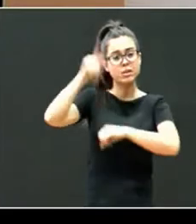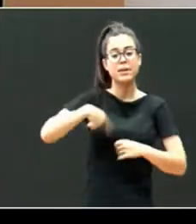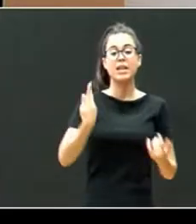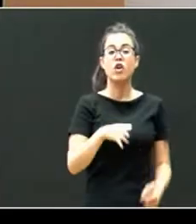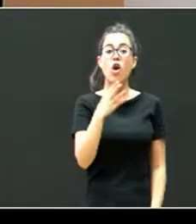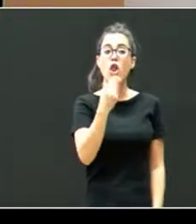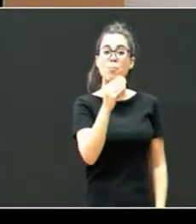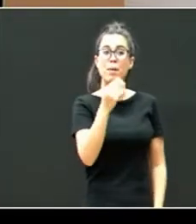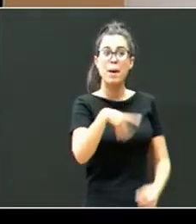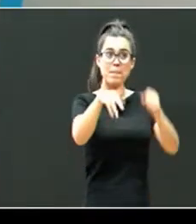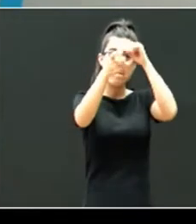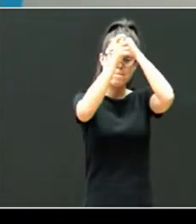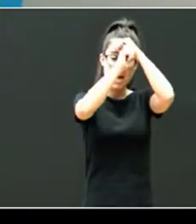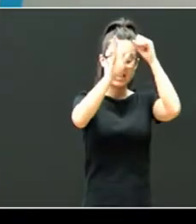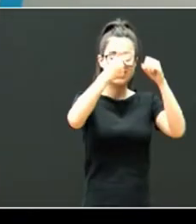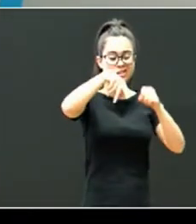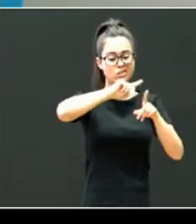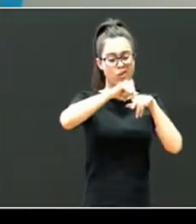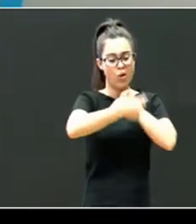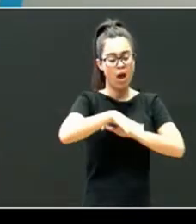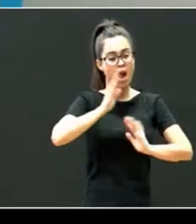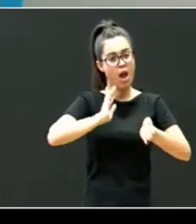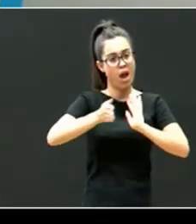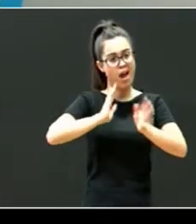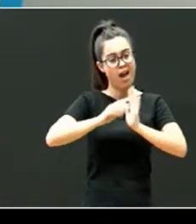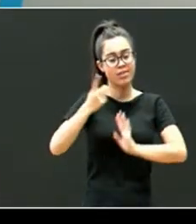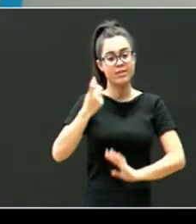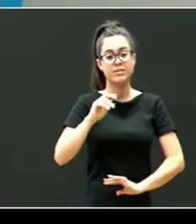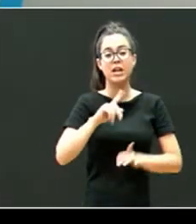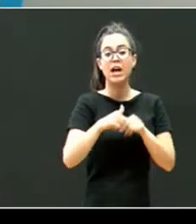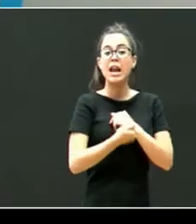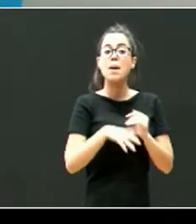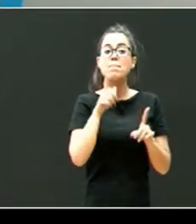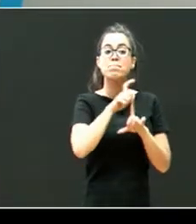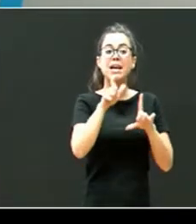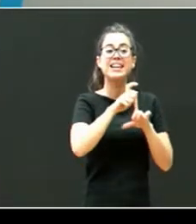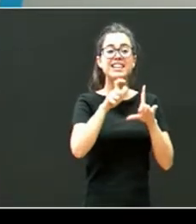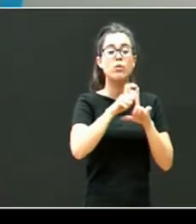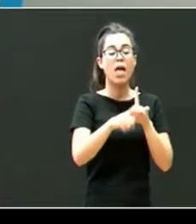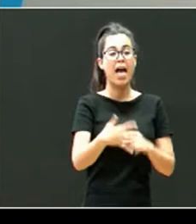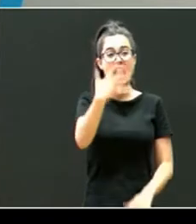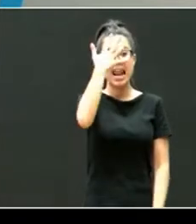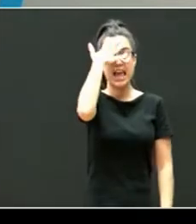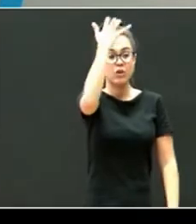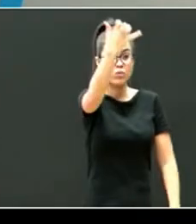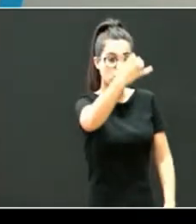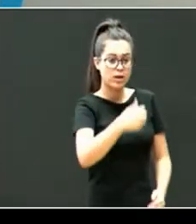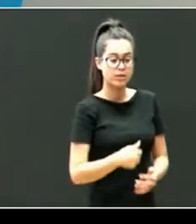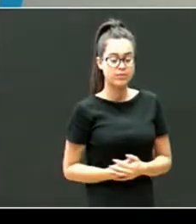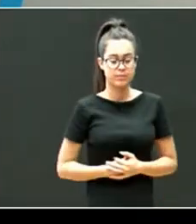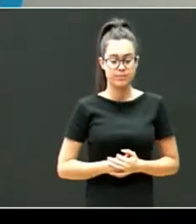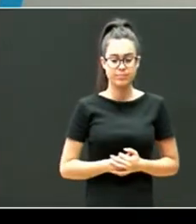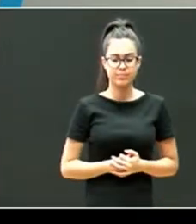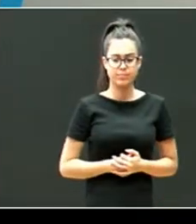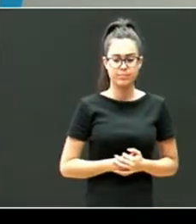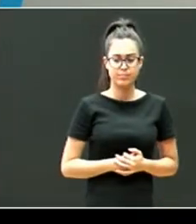no sé si habéis visto la película de Recuerda es mítica película de Gregory Peck y de